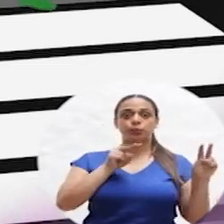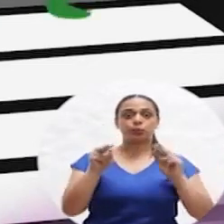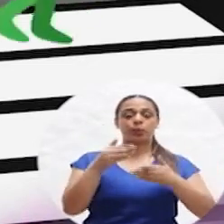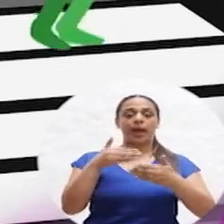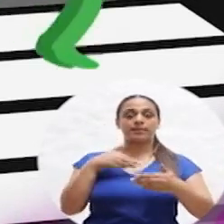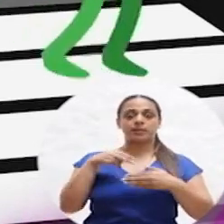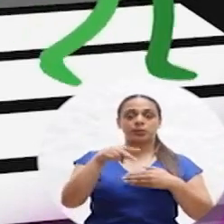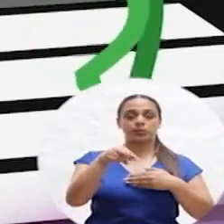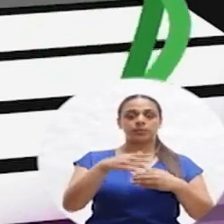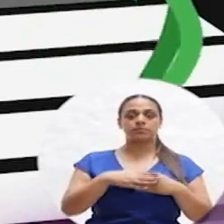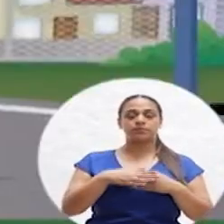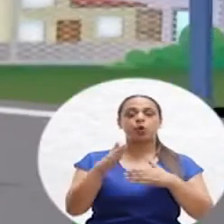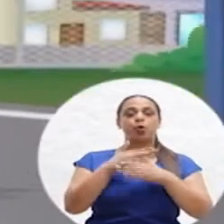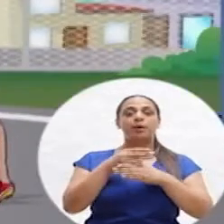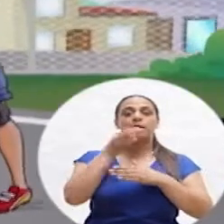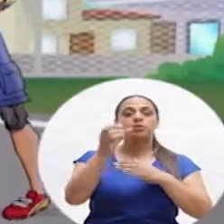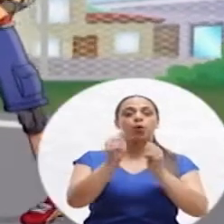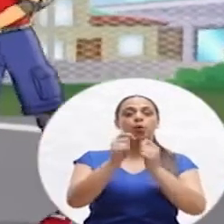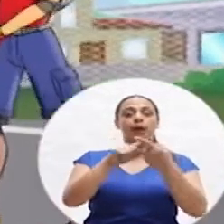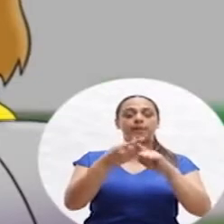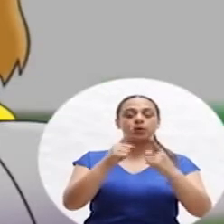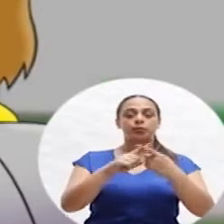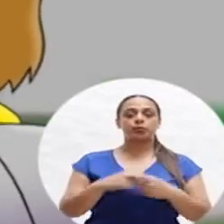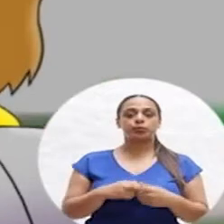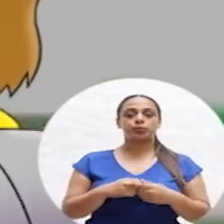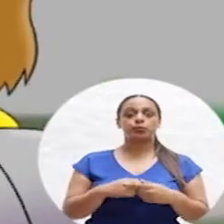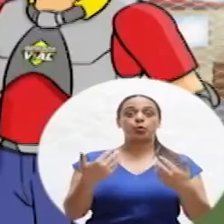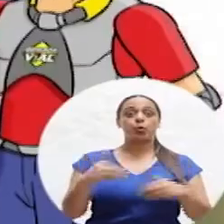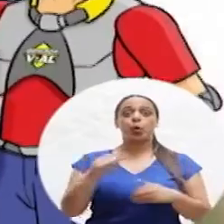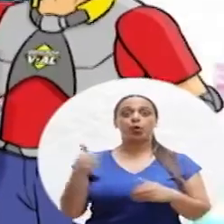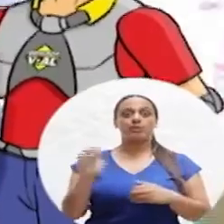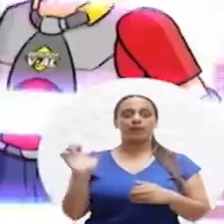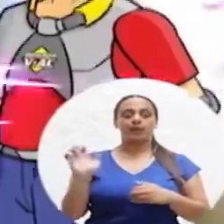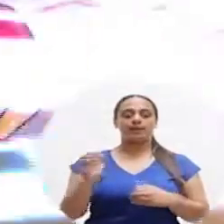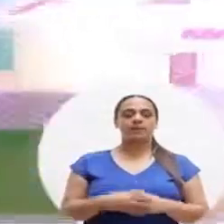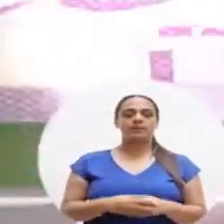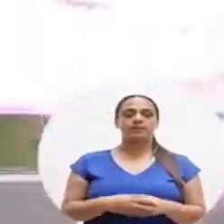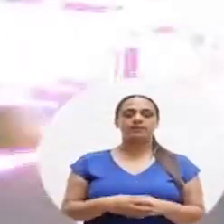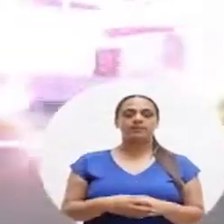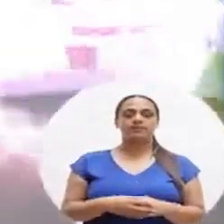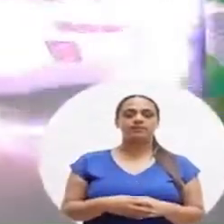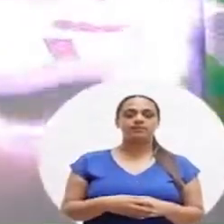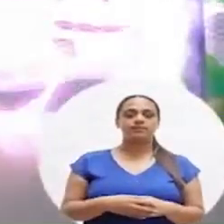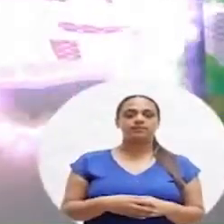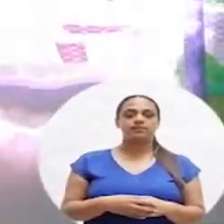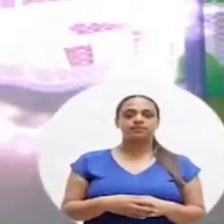tres veces a ambos lados antes de cruzar compartí este consejo con tus amigos oh no otra emergencia